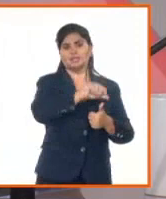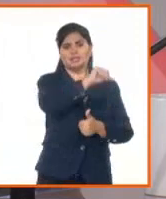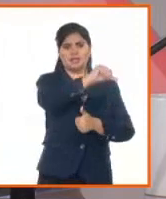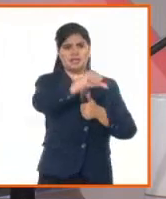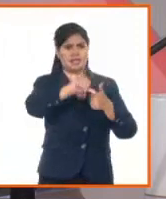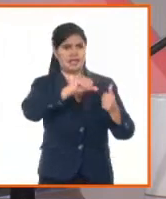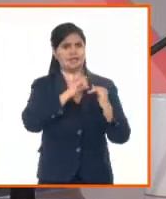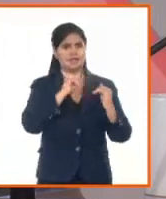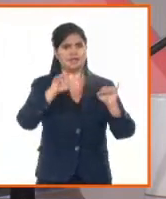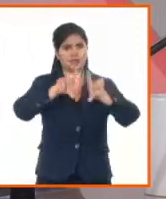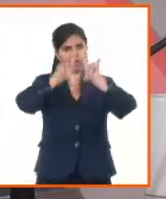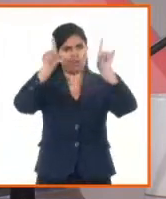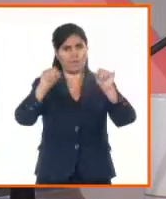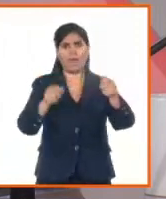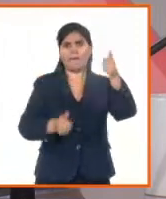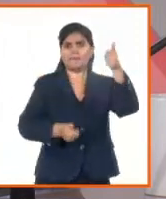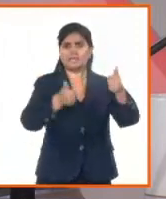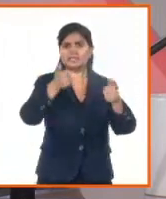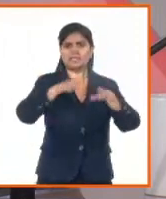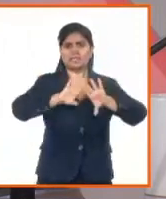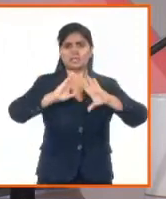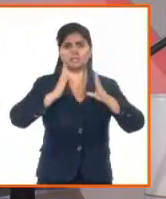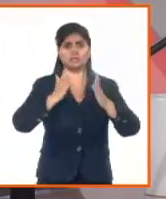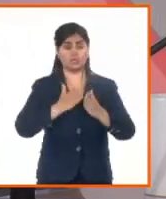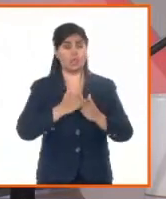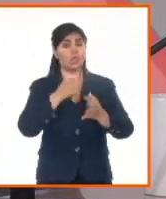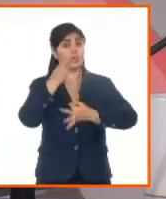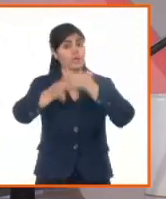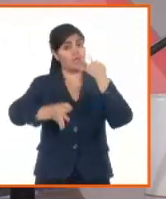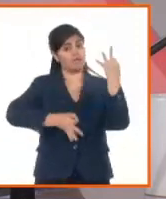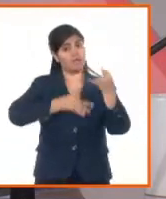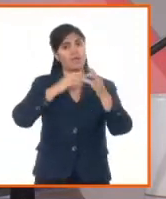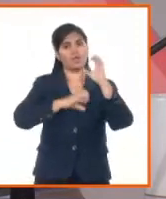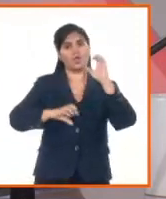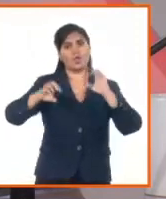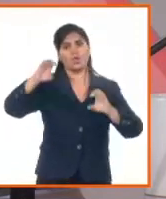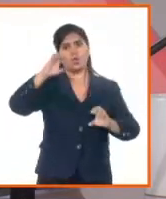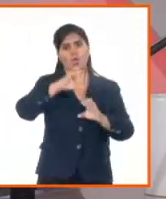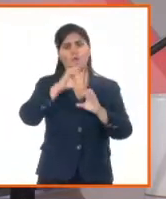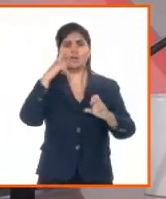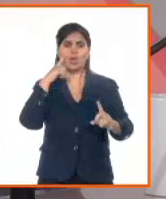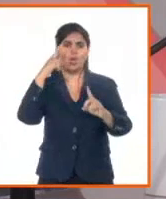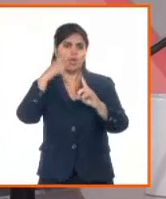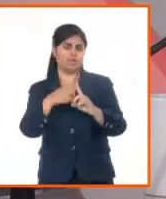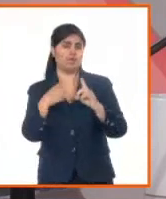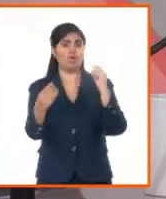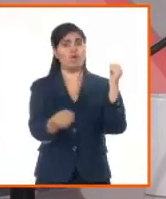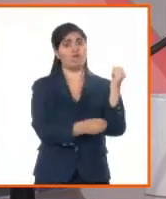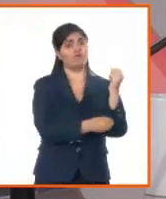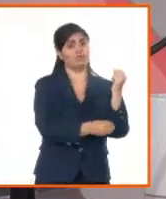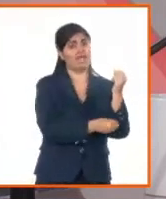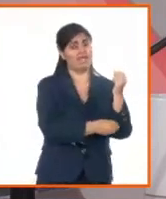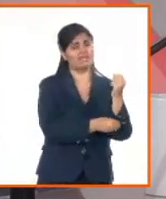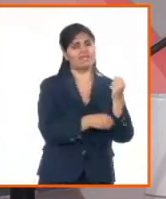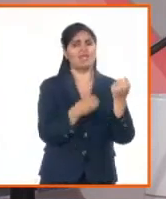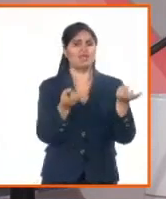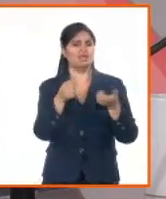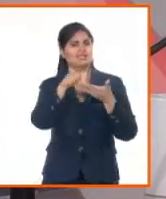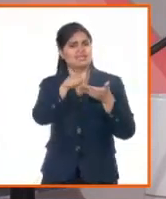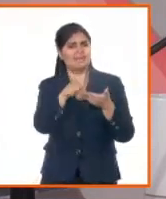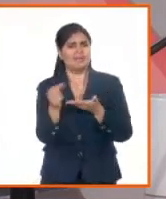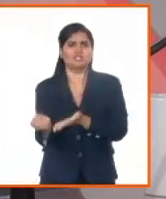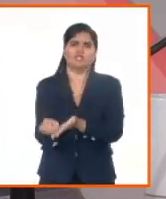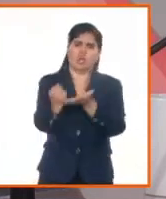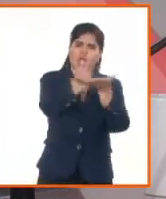Declaración de los presidentes de América Latina y el Caribe reunidos en este propósito de encontrar alternativas, soluciones a los